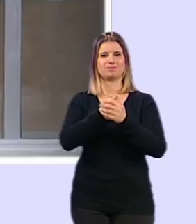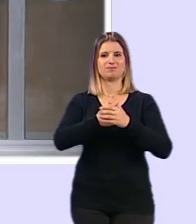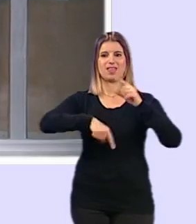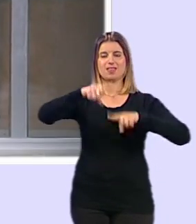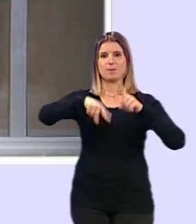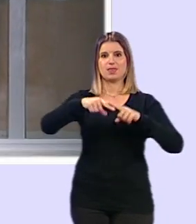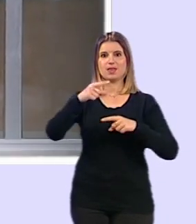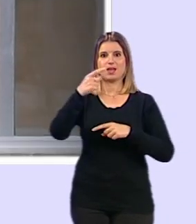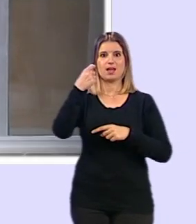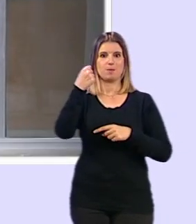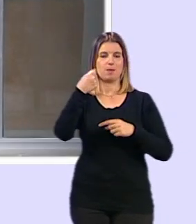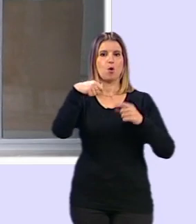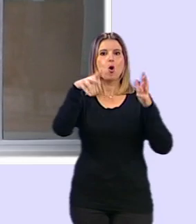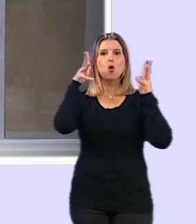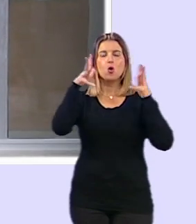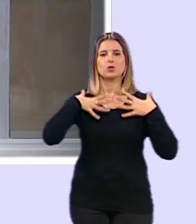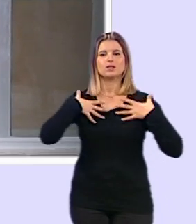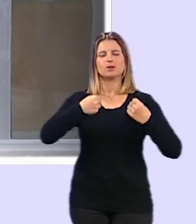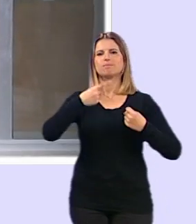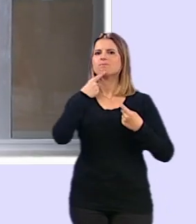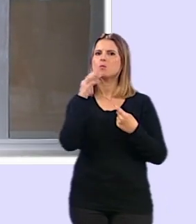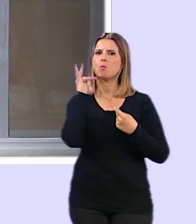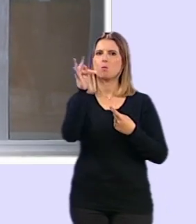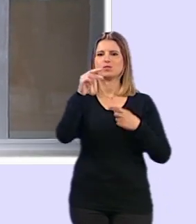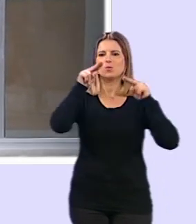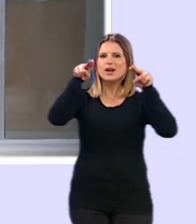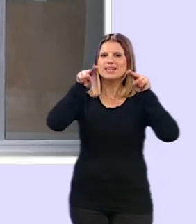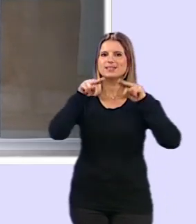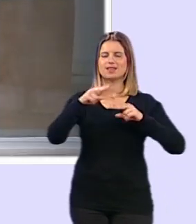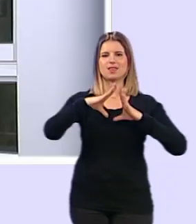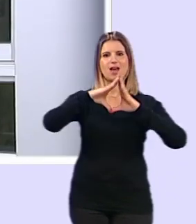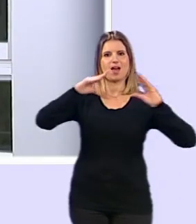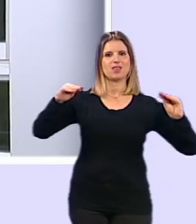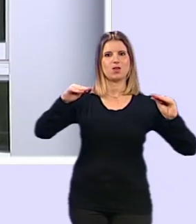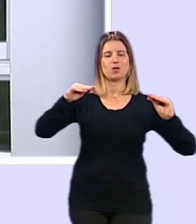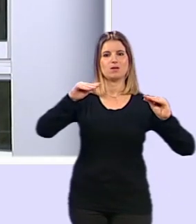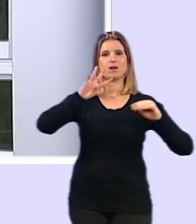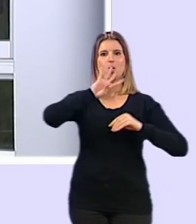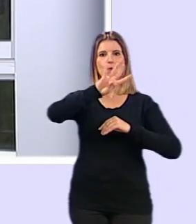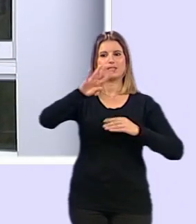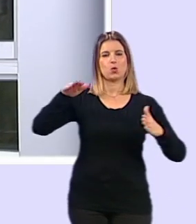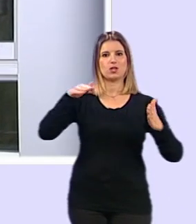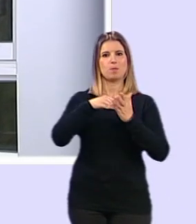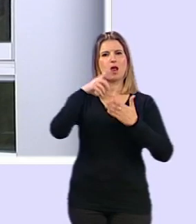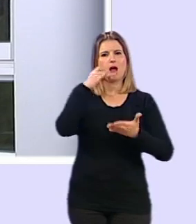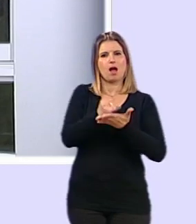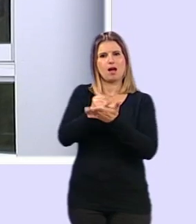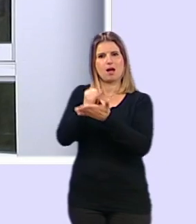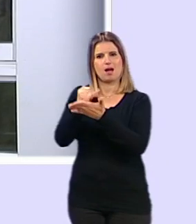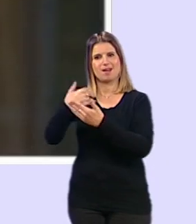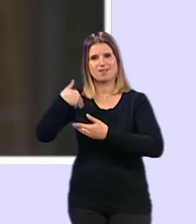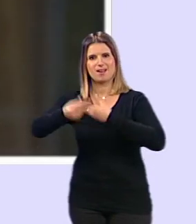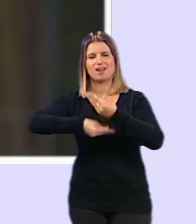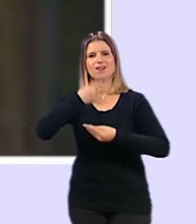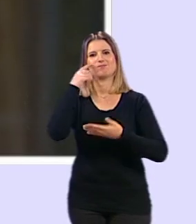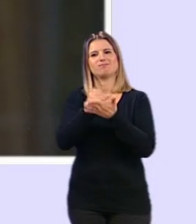Aguirre ha valorado positivamente la situación de las residencias andaluzas después de las 44.000 pruebas realizadas en el